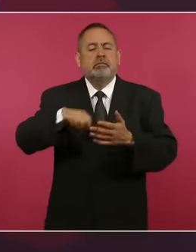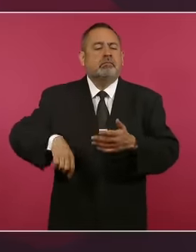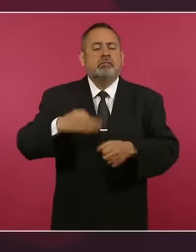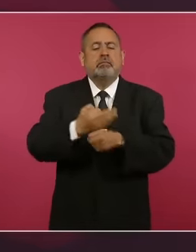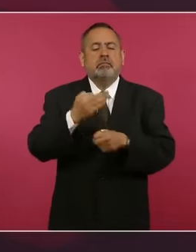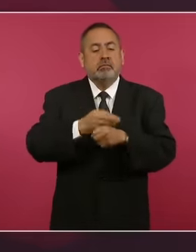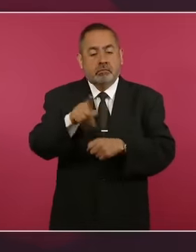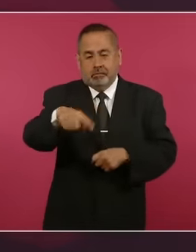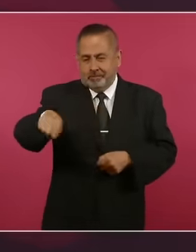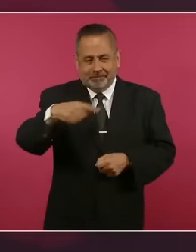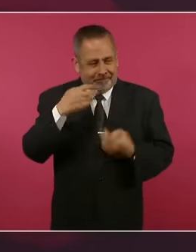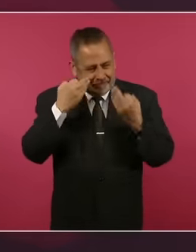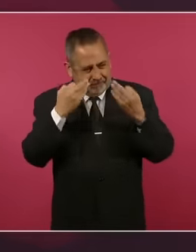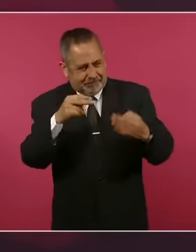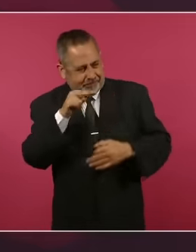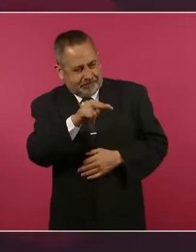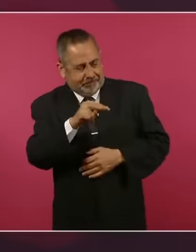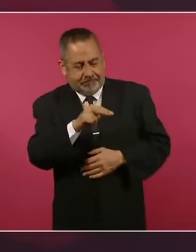viendo ahora,